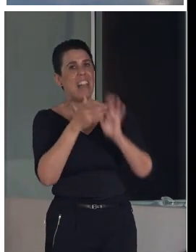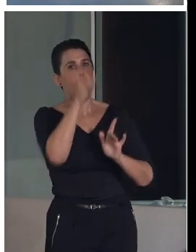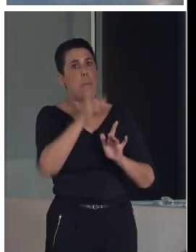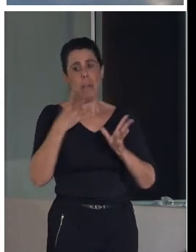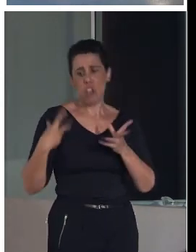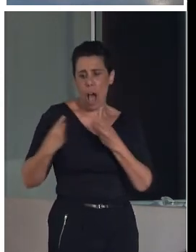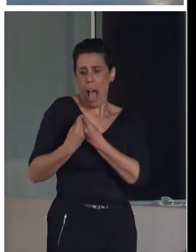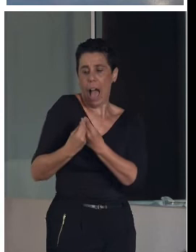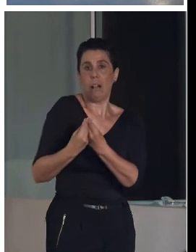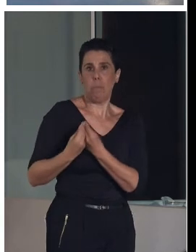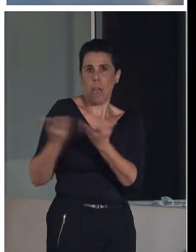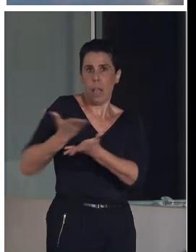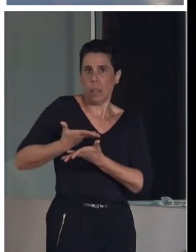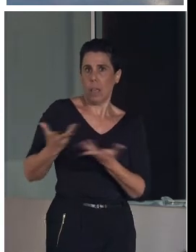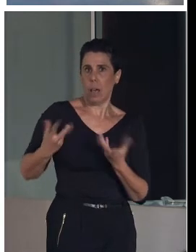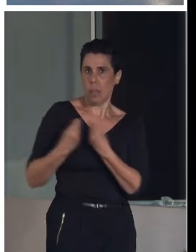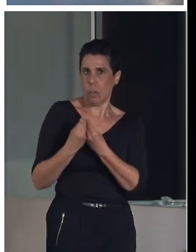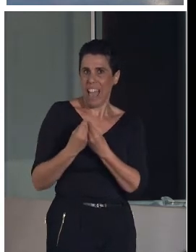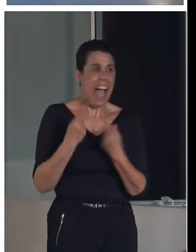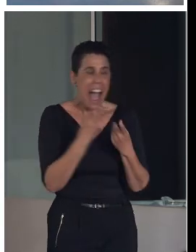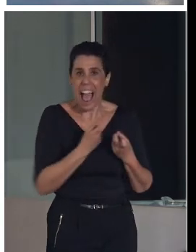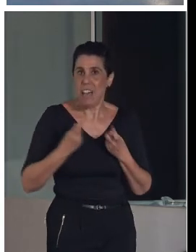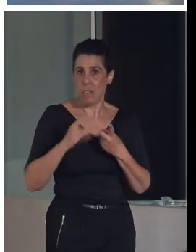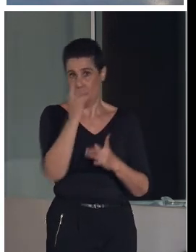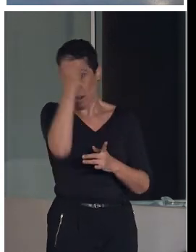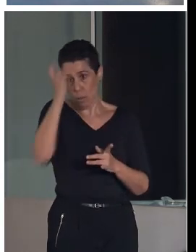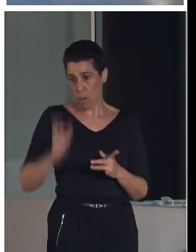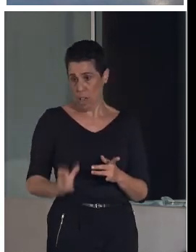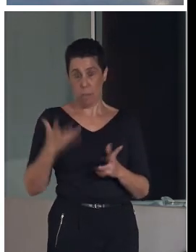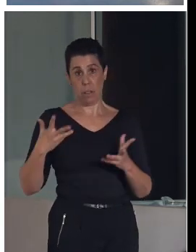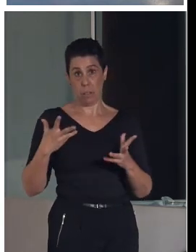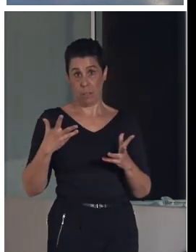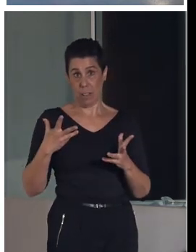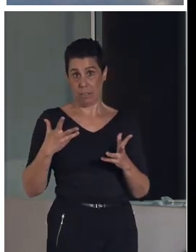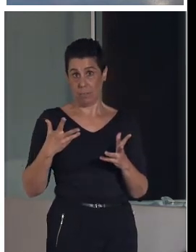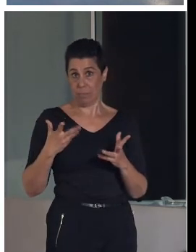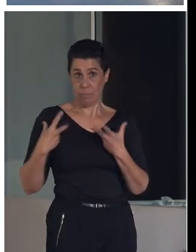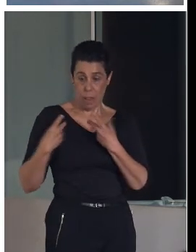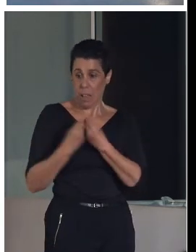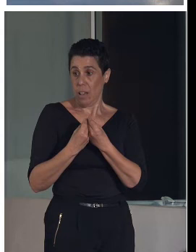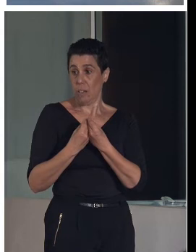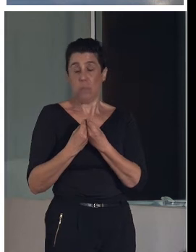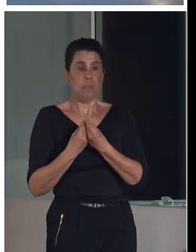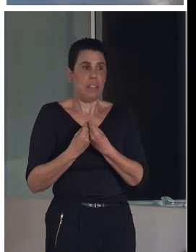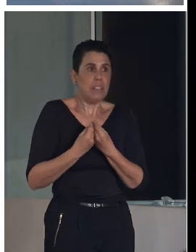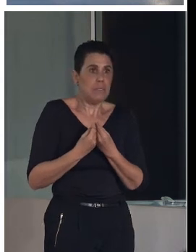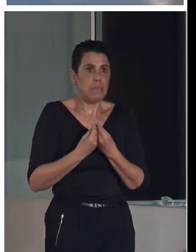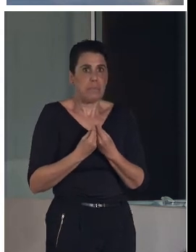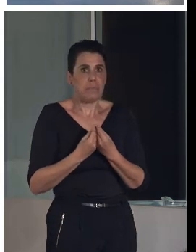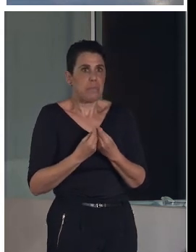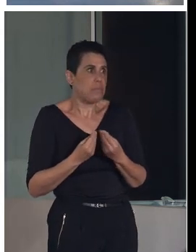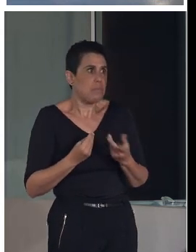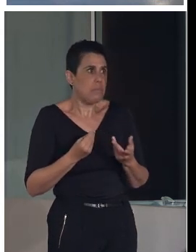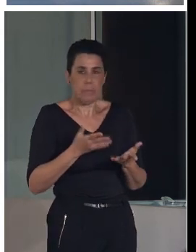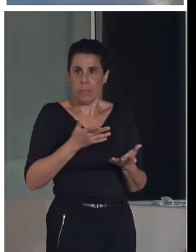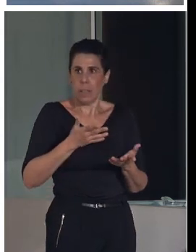falta una persona acompañante al patrimonio. En nuestro caso, todo el mundo se queda así un poco alucinado,